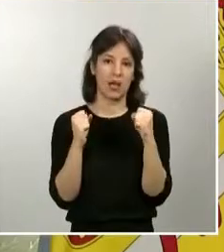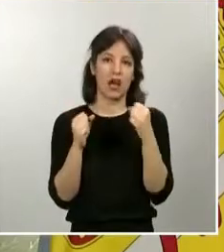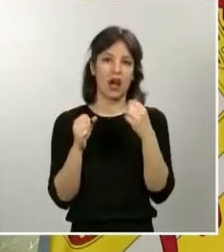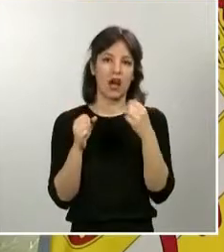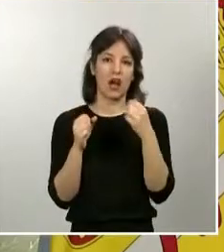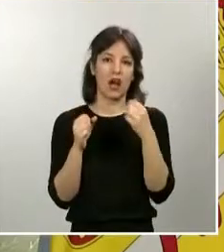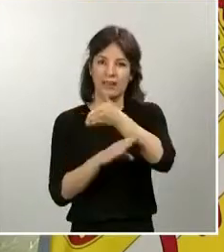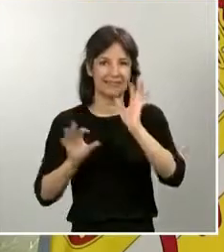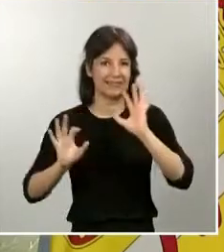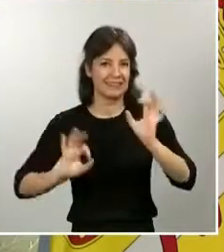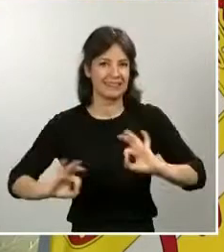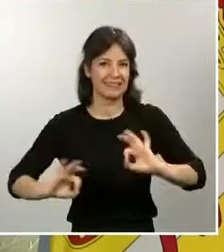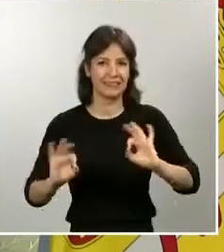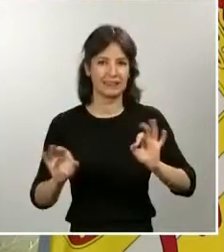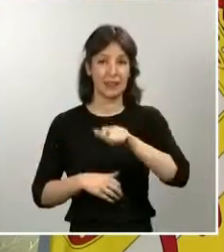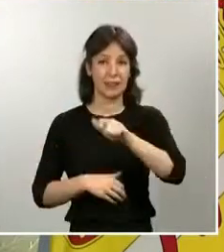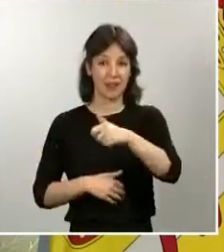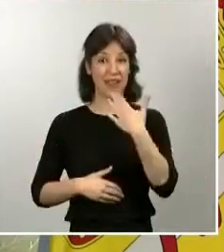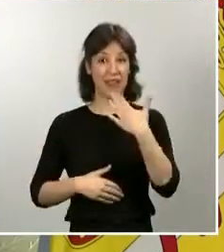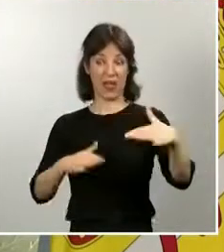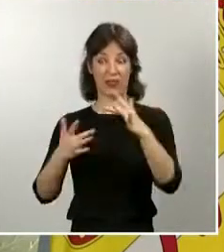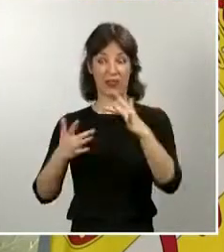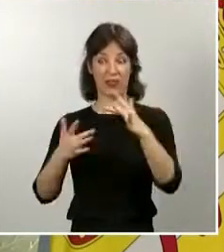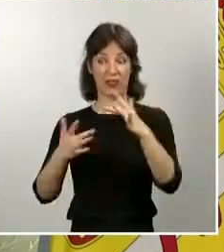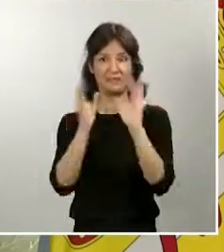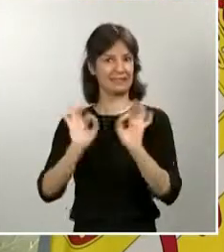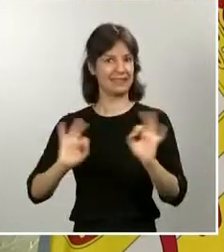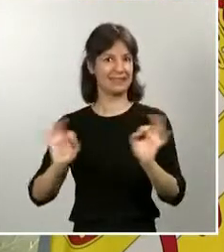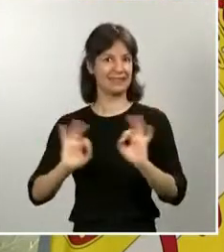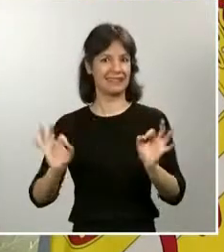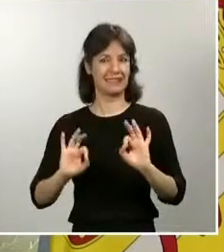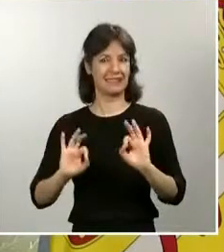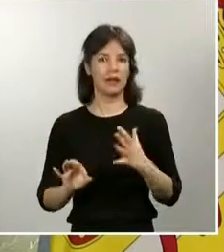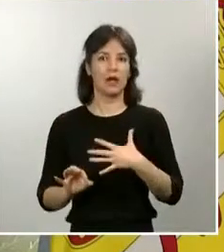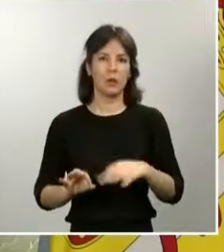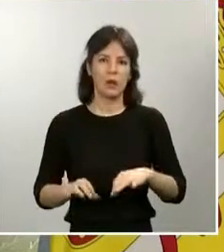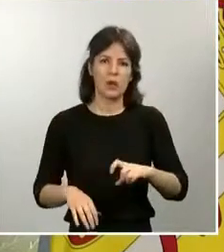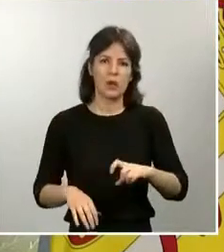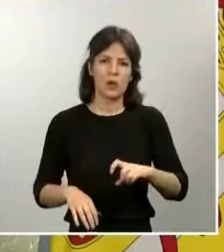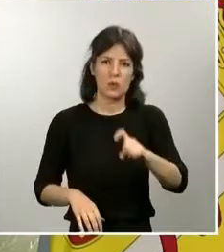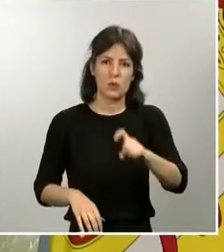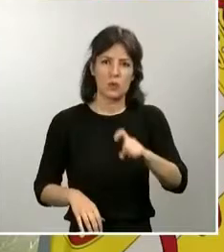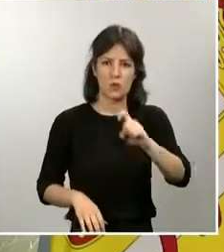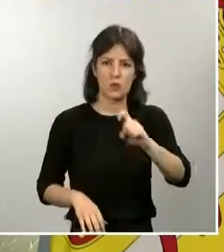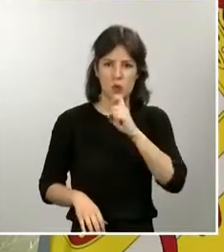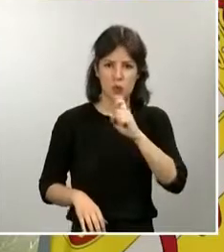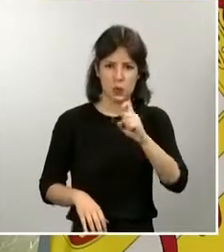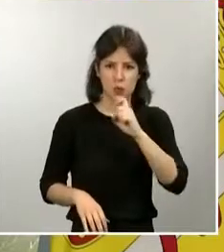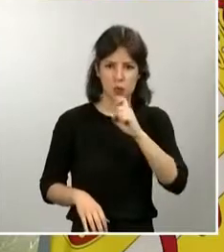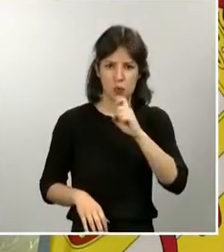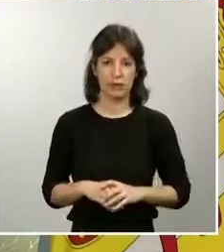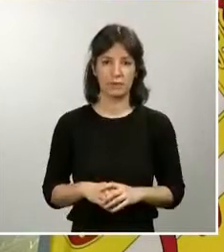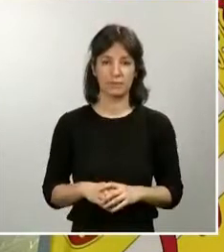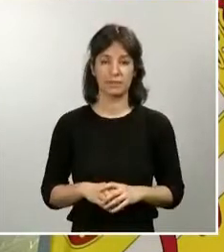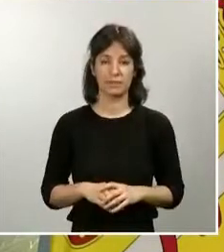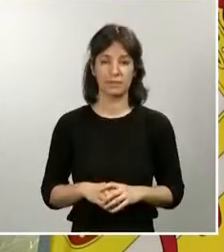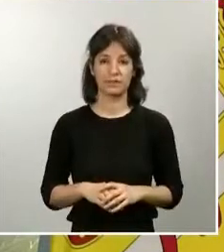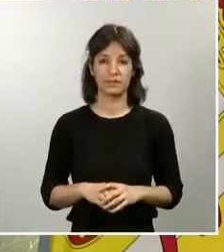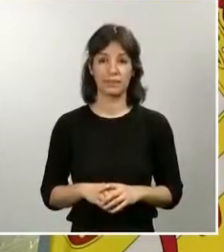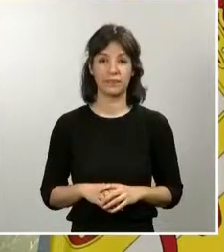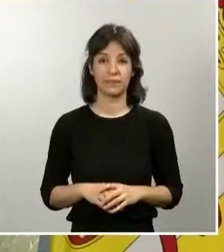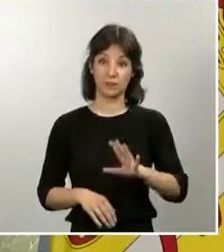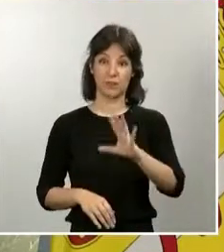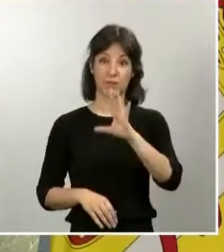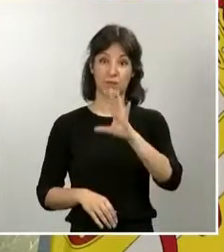relacionarse con personas de su edad, puede resultarles realmente difícil. Por ello, y dada la excepcionalidad del